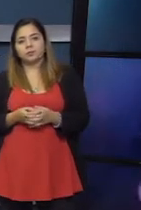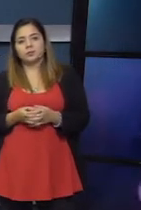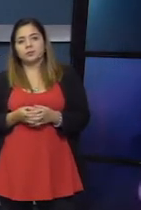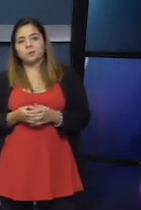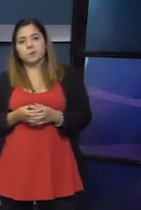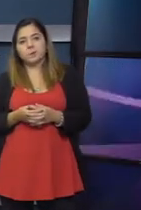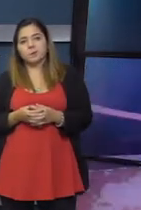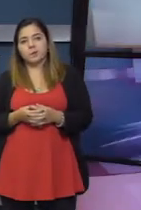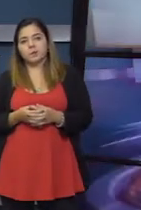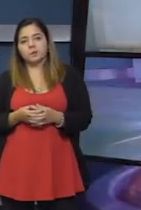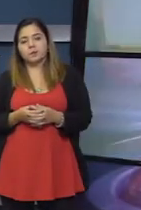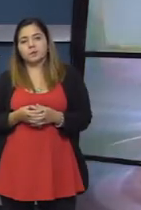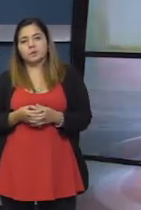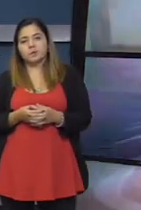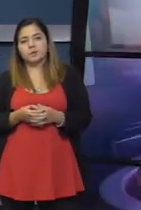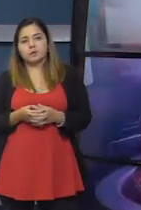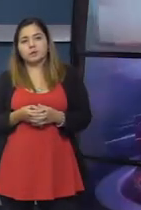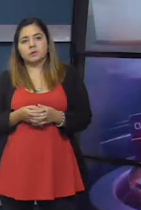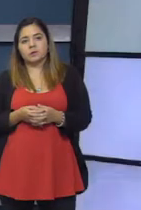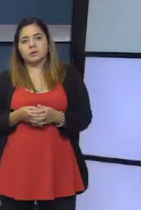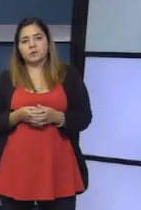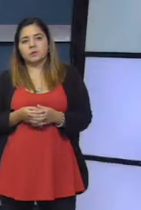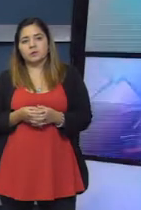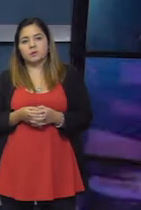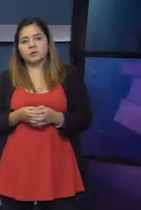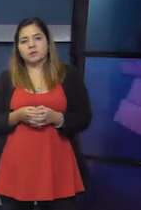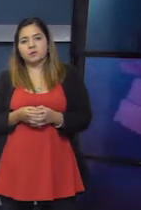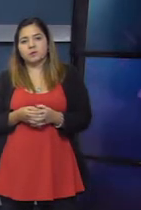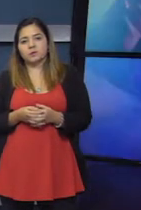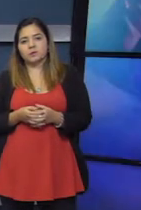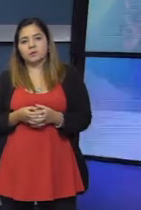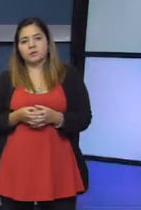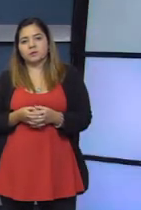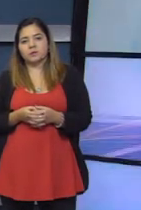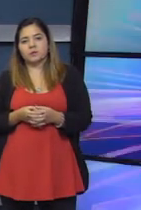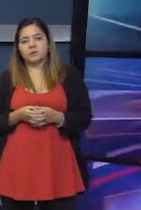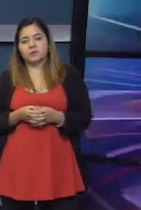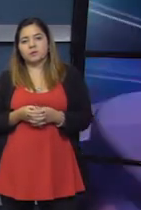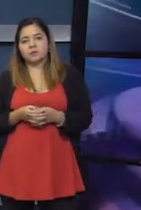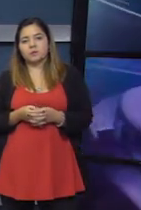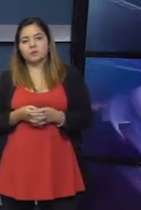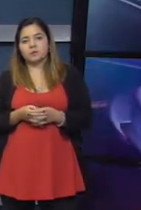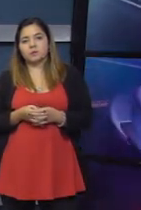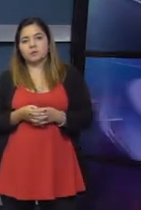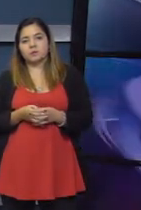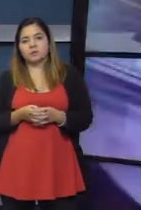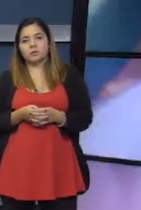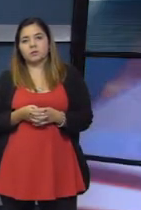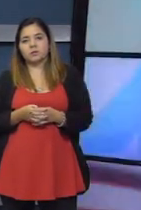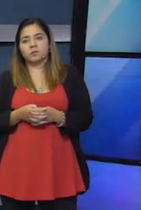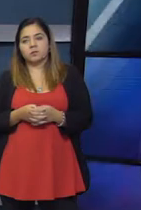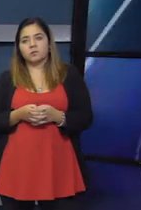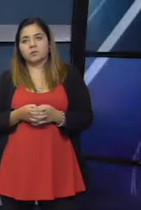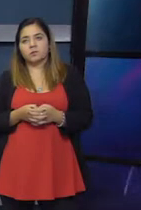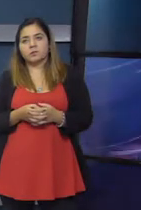le superan dos veces el sueldo del gobernador. Bien. Ha sido un exabrupto que se ha tomado, y bueno, que